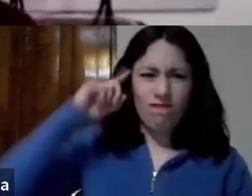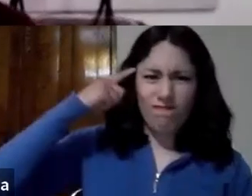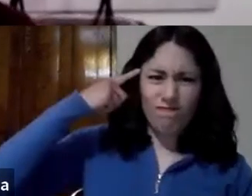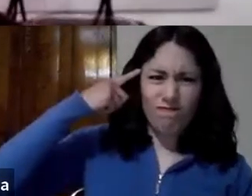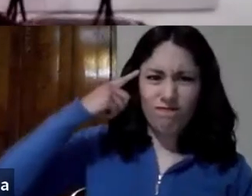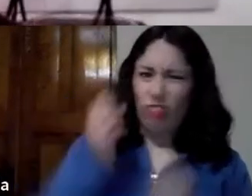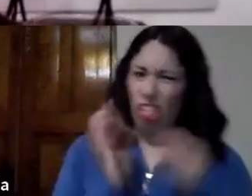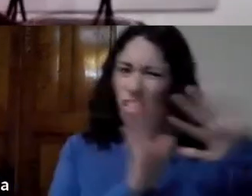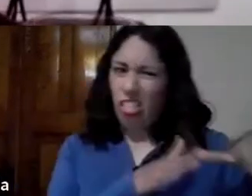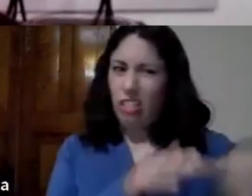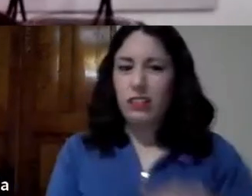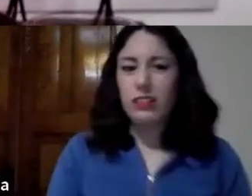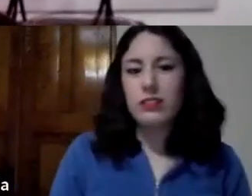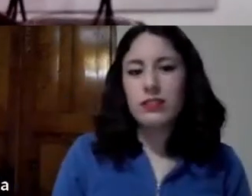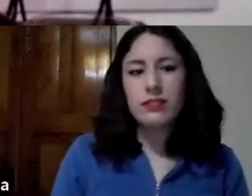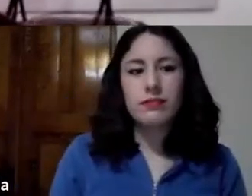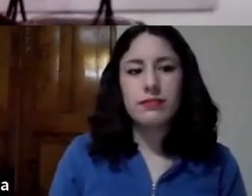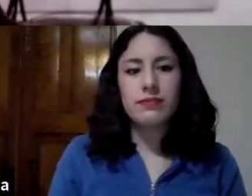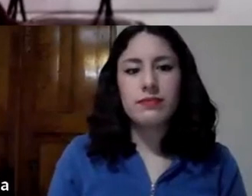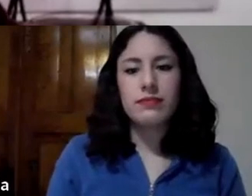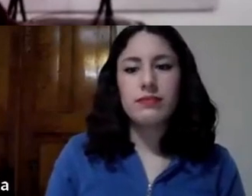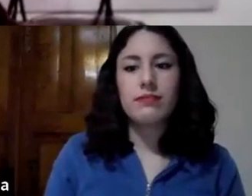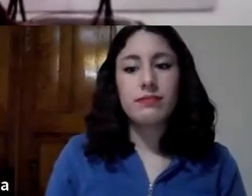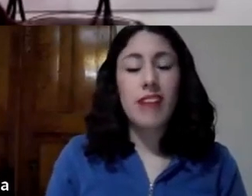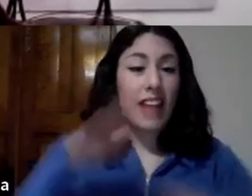a veces yo recuerdo que